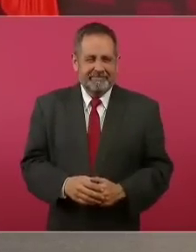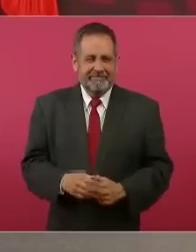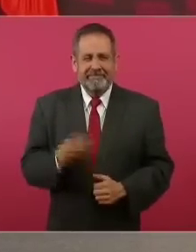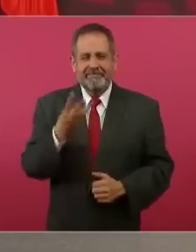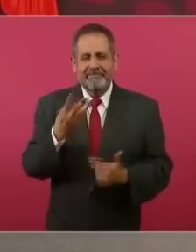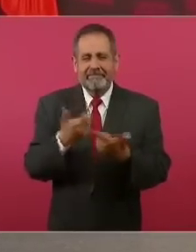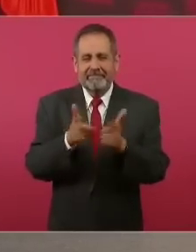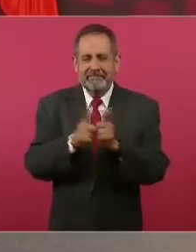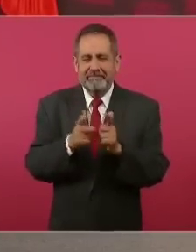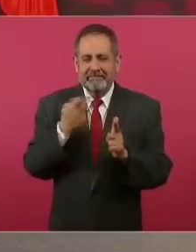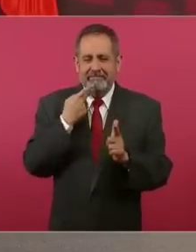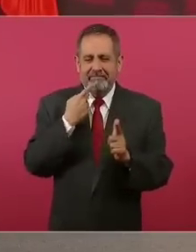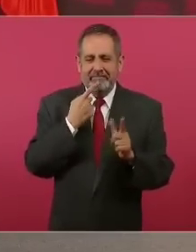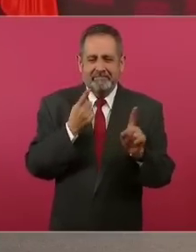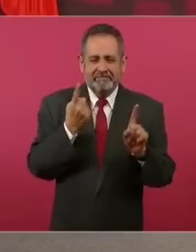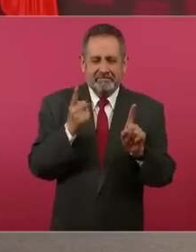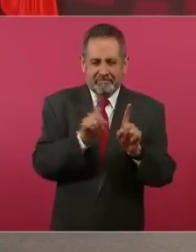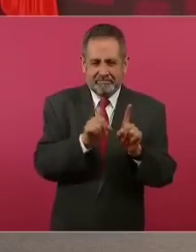partidos.